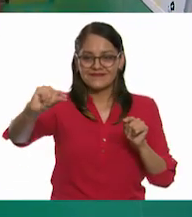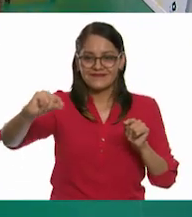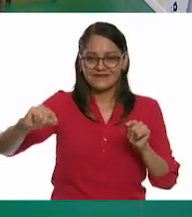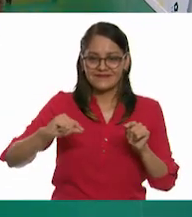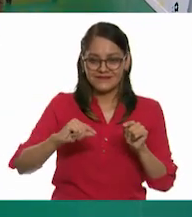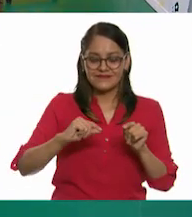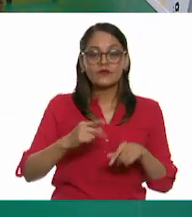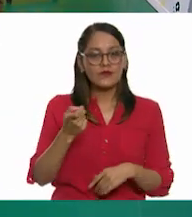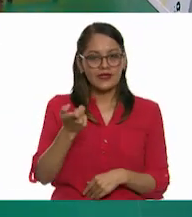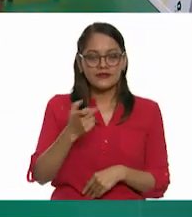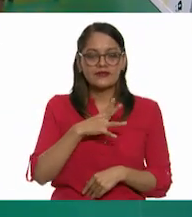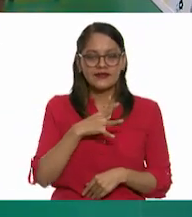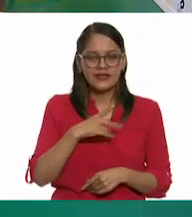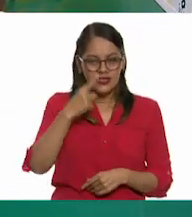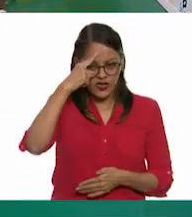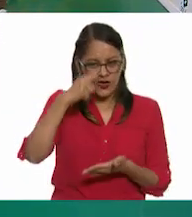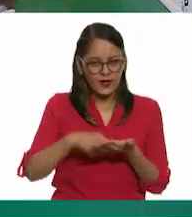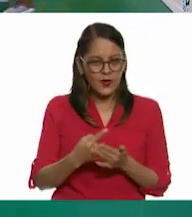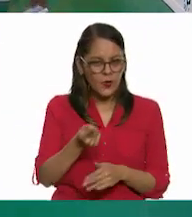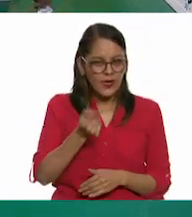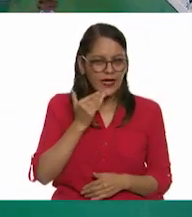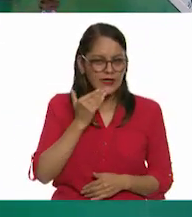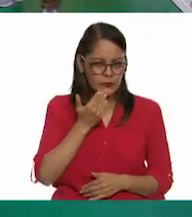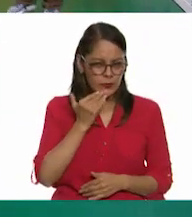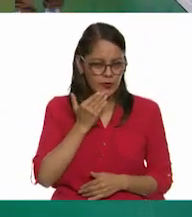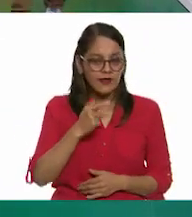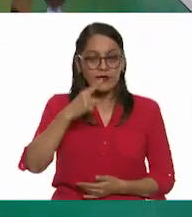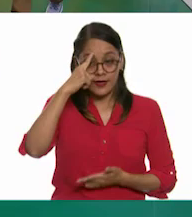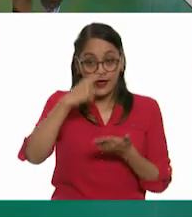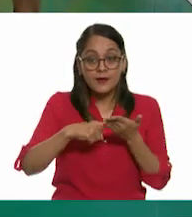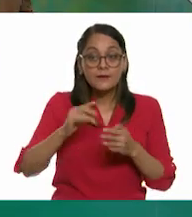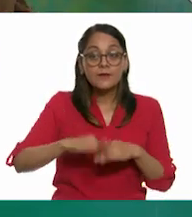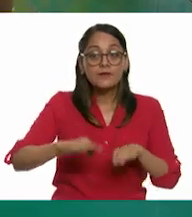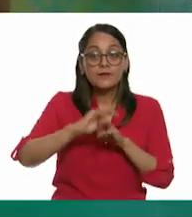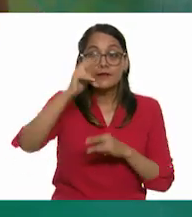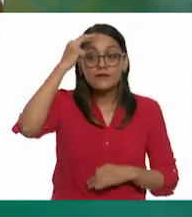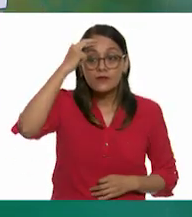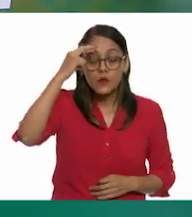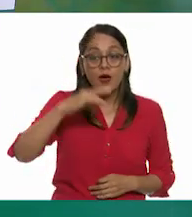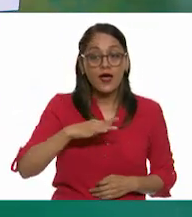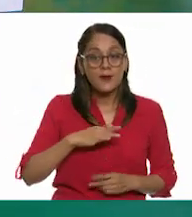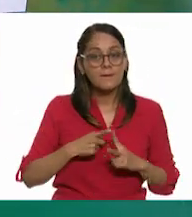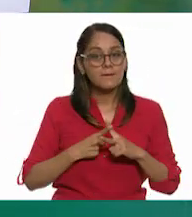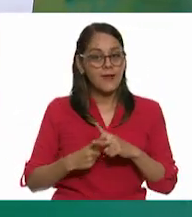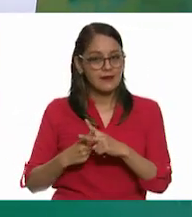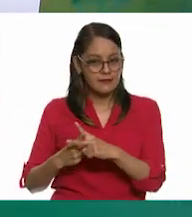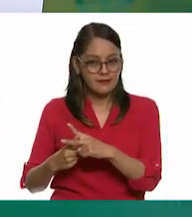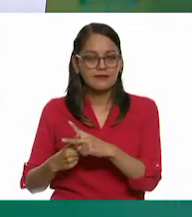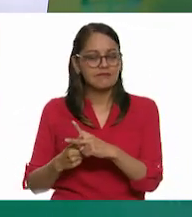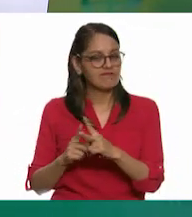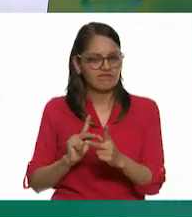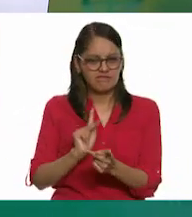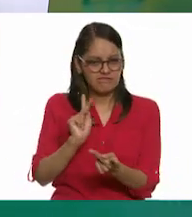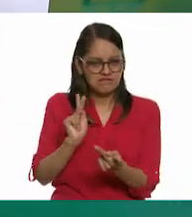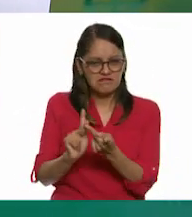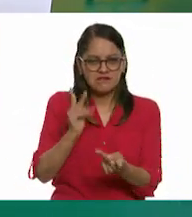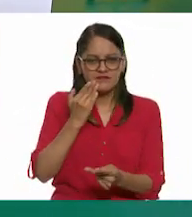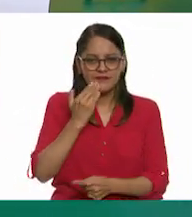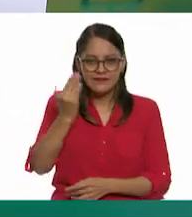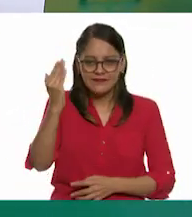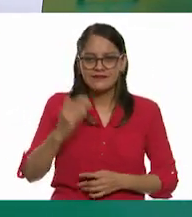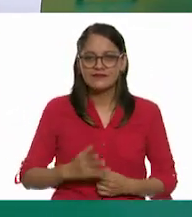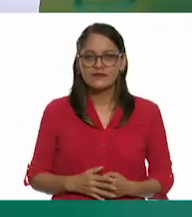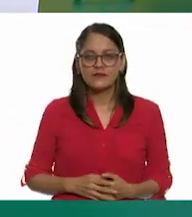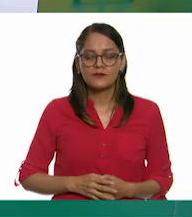está un poquito chueca. Ya recuerden que las matemáticas son precisión, ¿verdad? Dime.